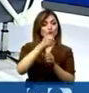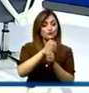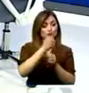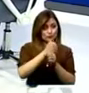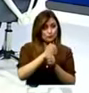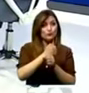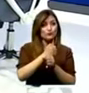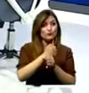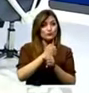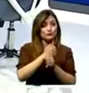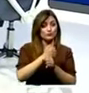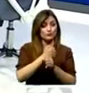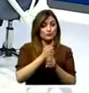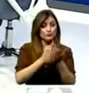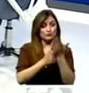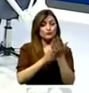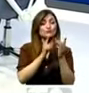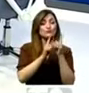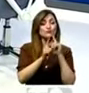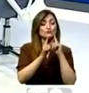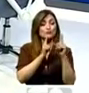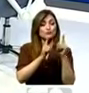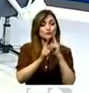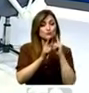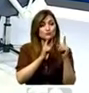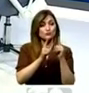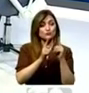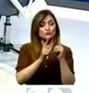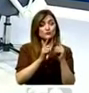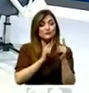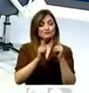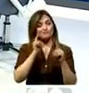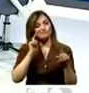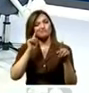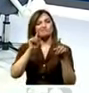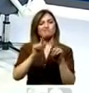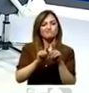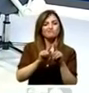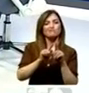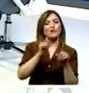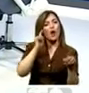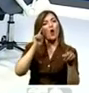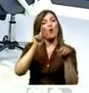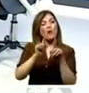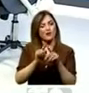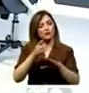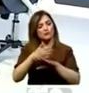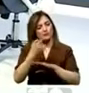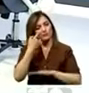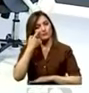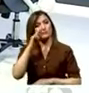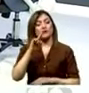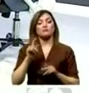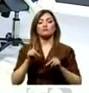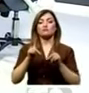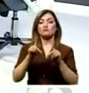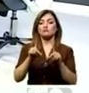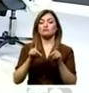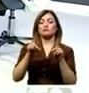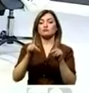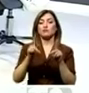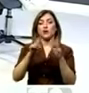ellos y mediante el diálogo estamos tratando de seguir acercando las posiciones hasta llegar a una propuesta que permita tener un